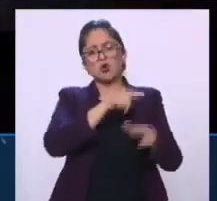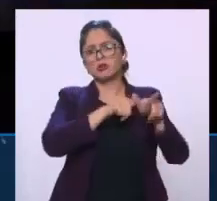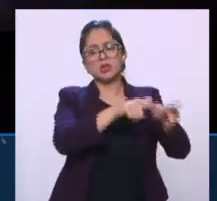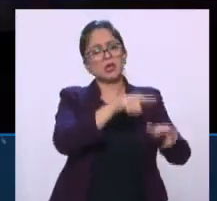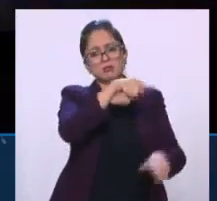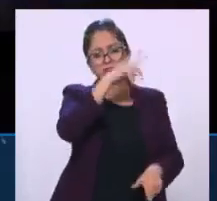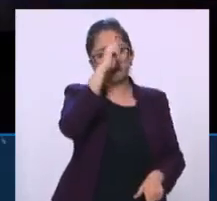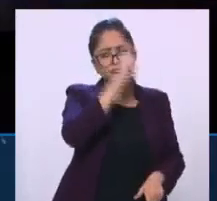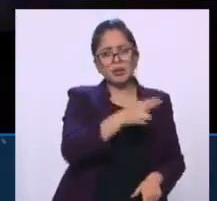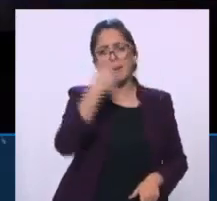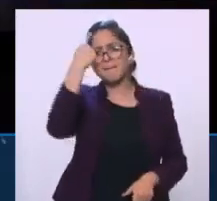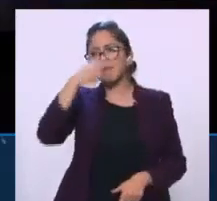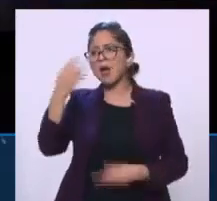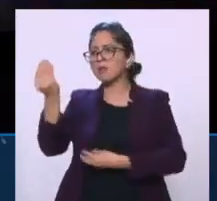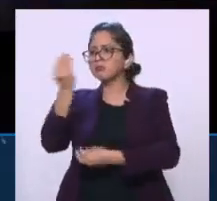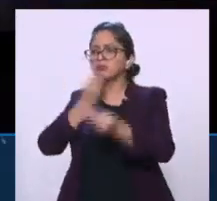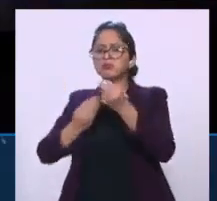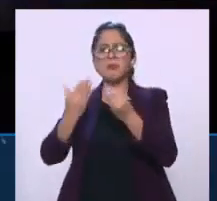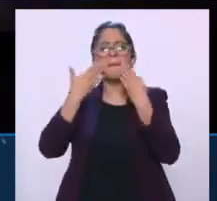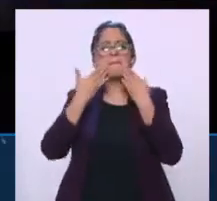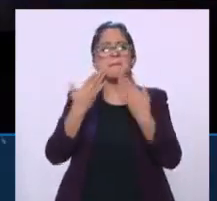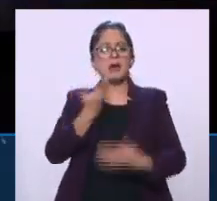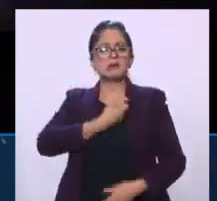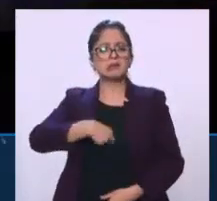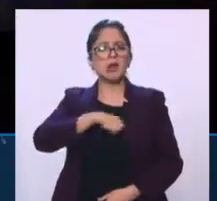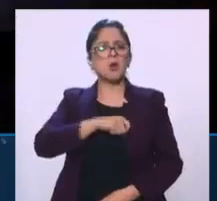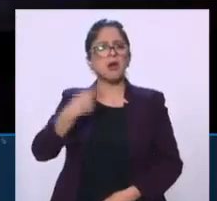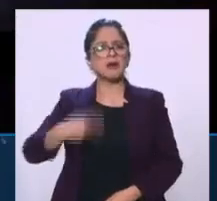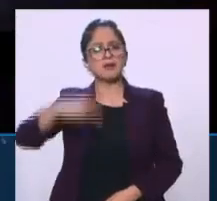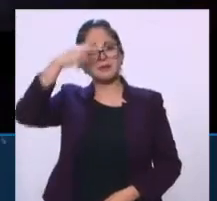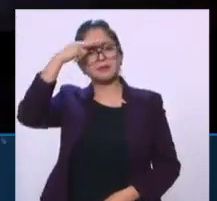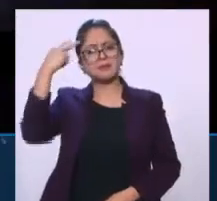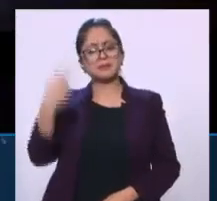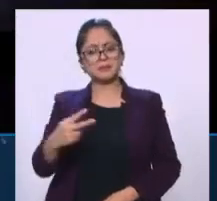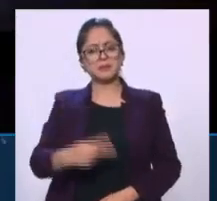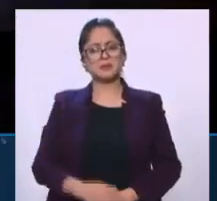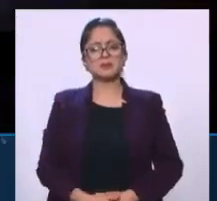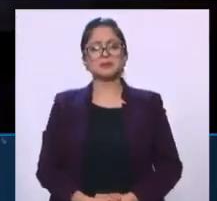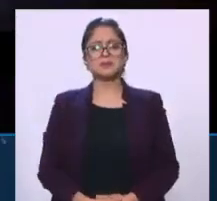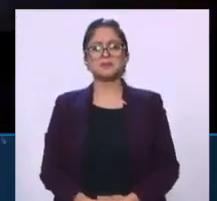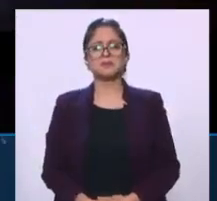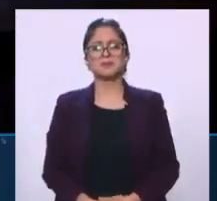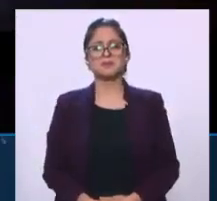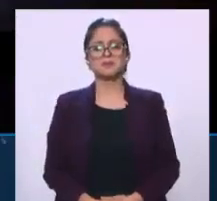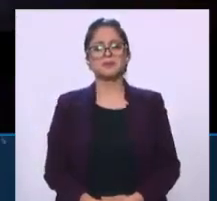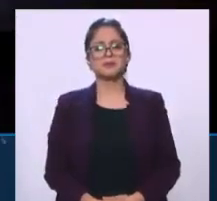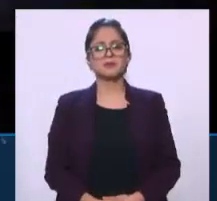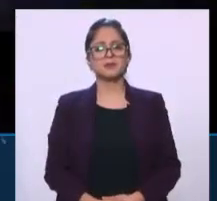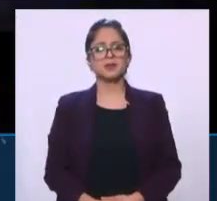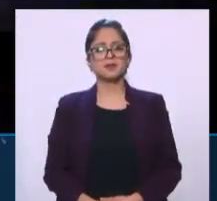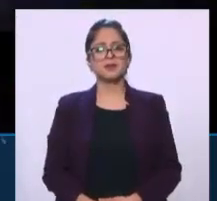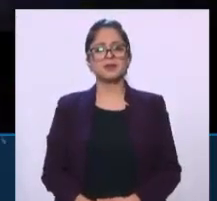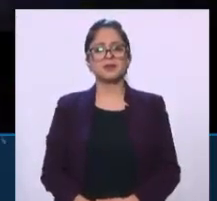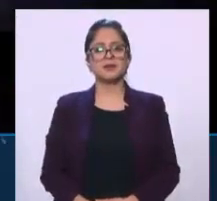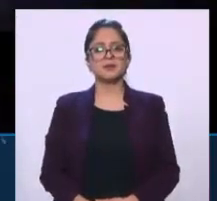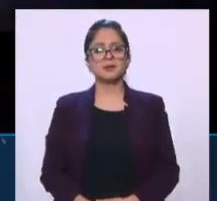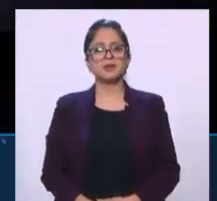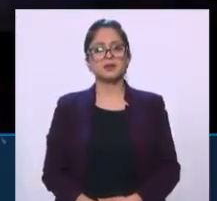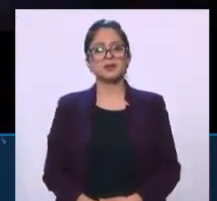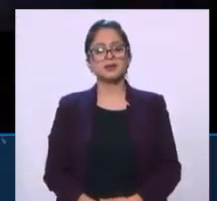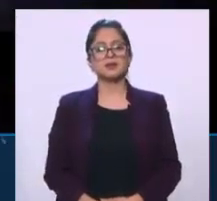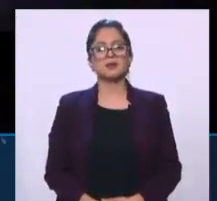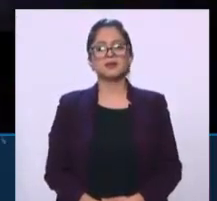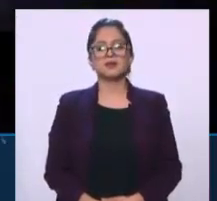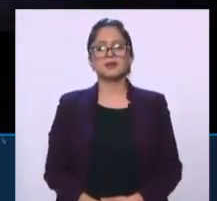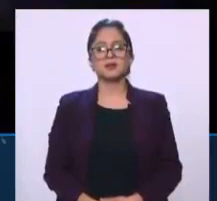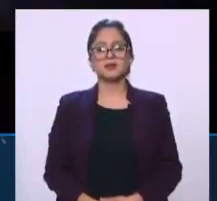una soberanía alimentaria en nuestro país? Esas opciones que tú mencionas. Yo creo que estas opciones las tenemos